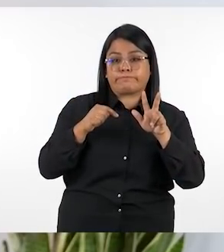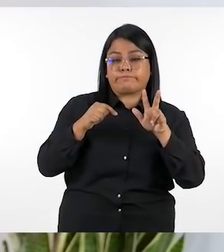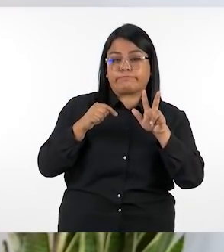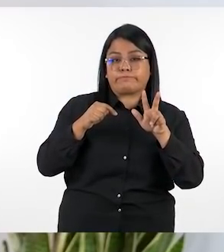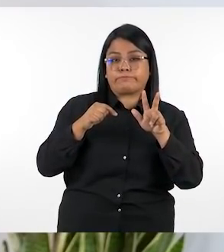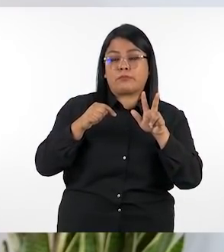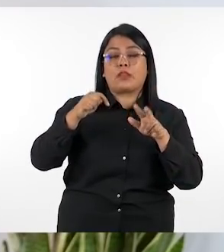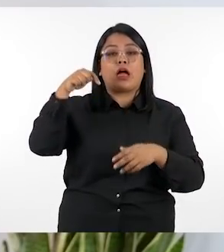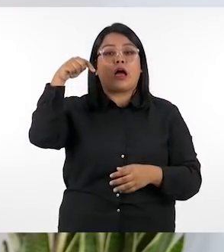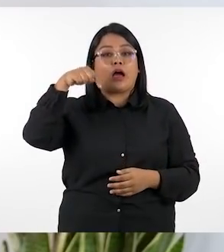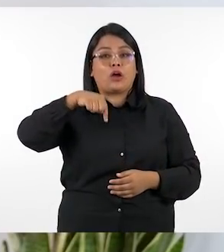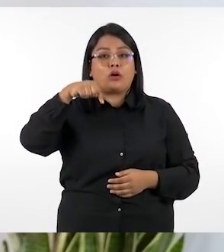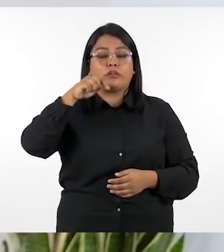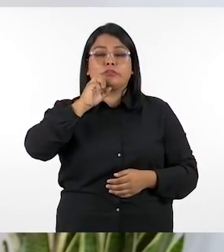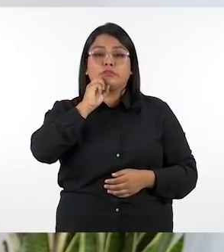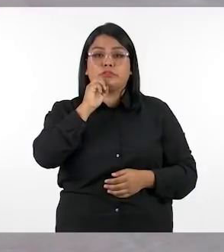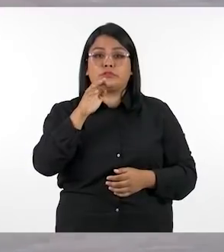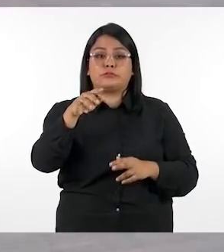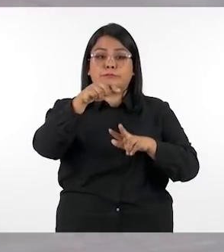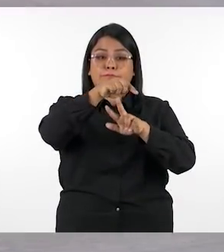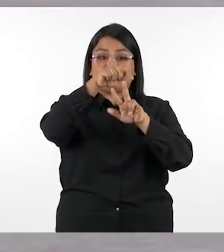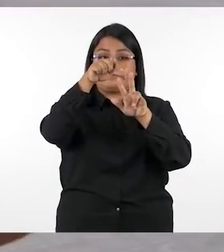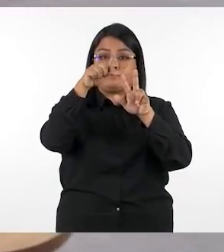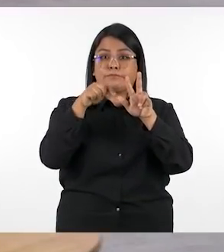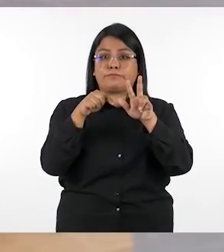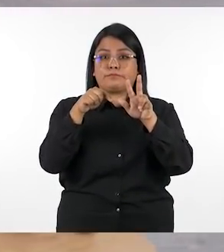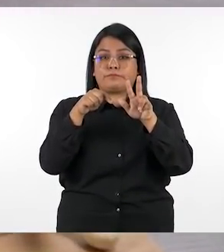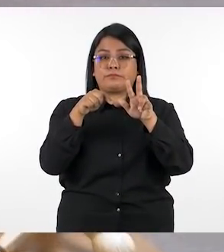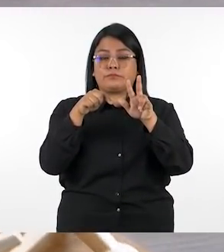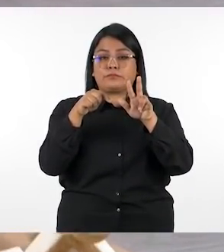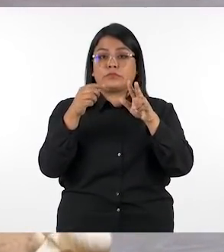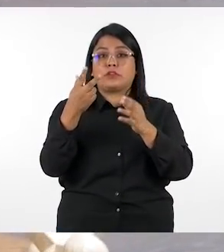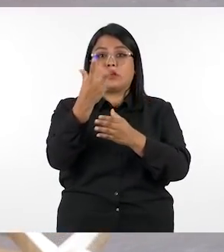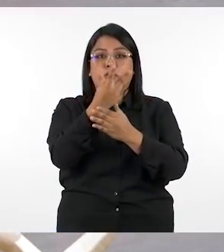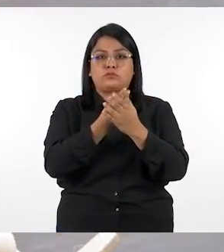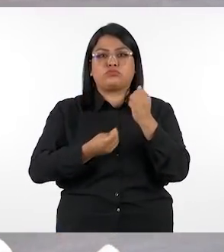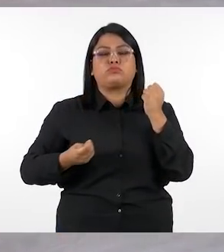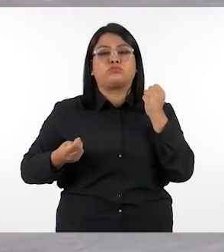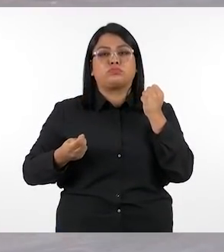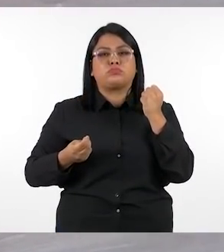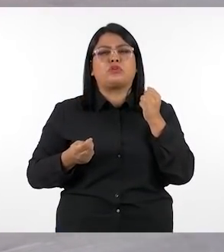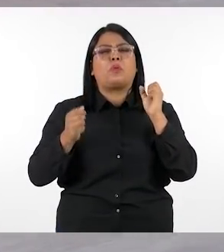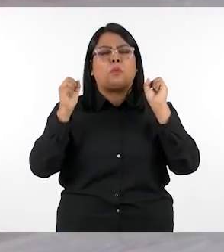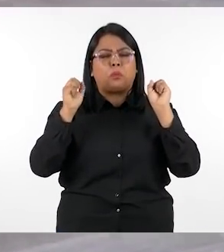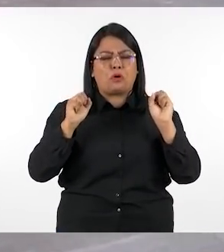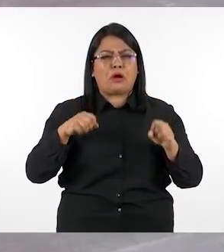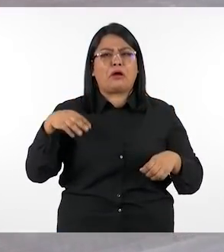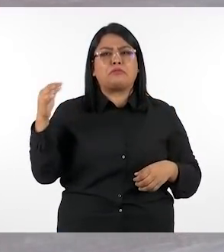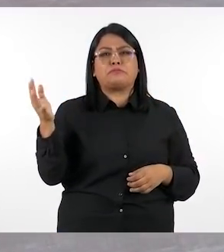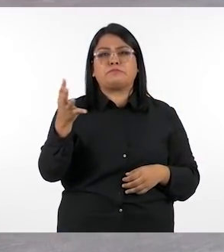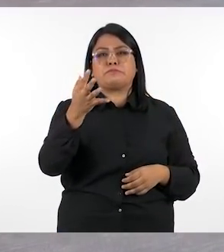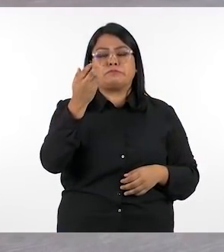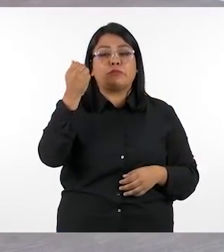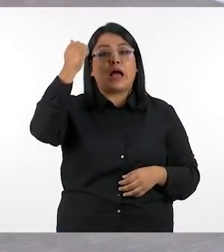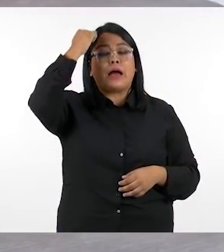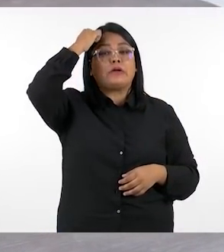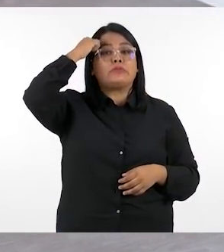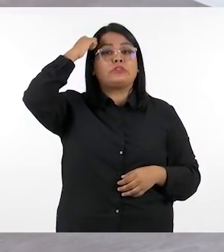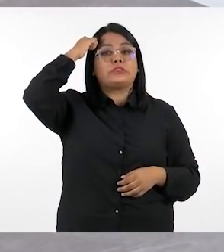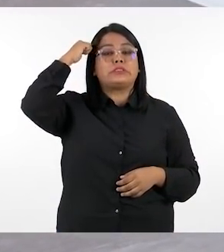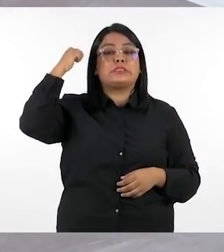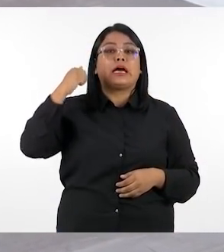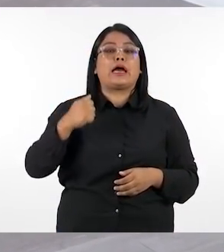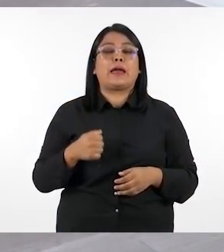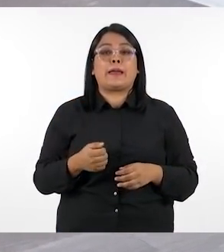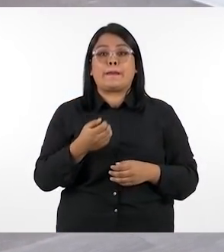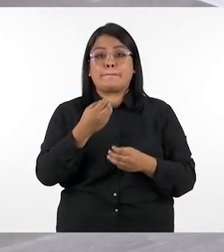componentes entonces déjame decirte que cuando los tres están unidos y trabajan en conjuntos se puede lograr el